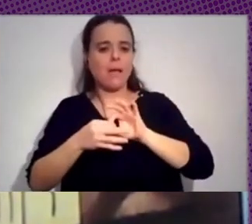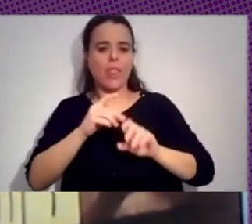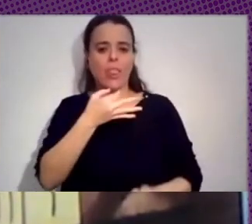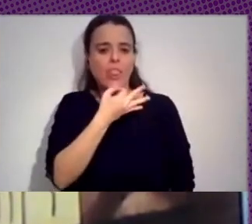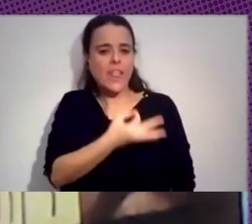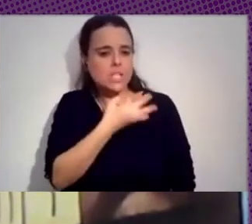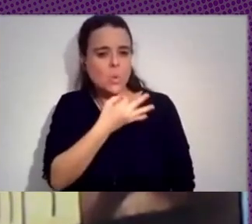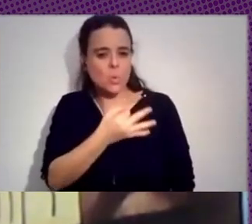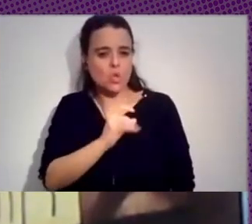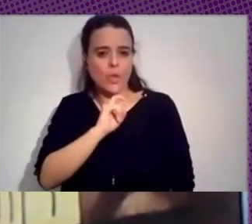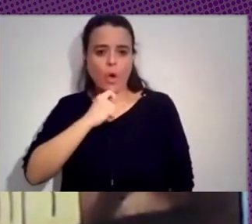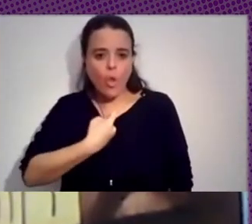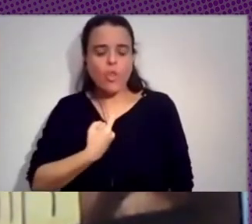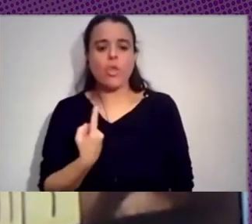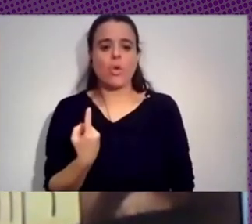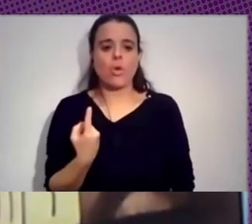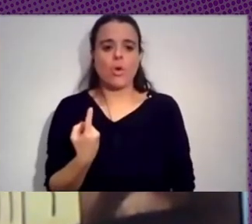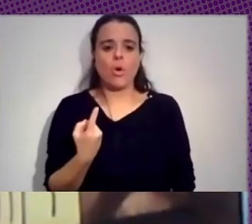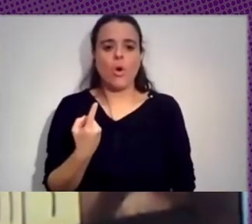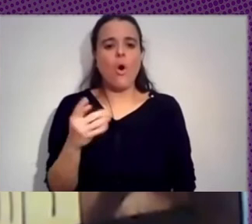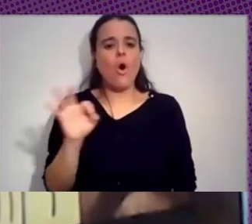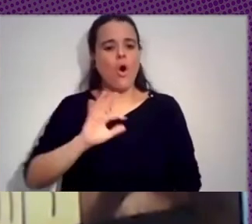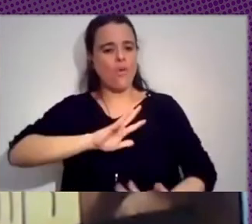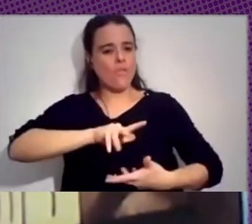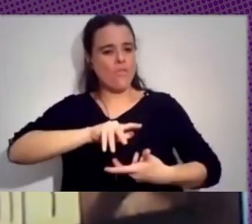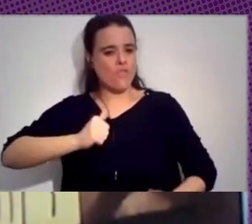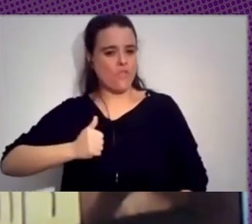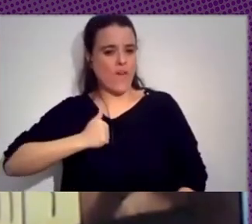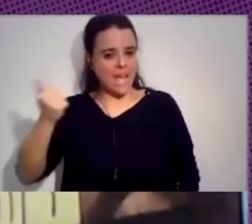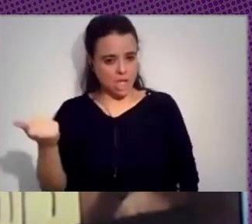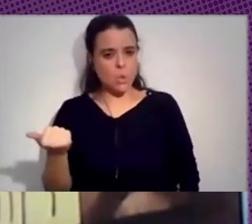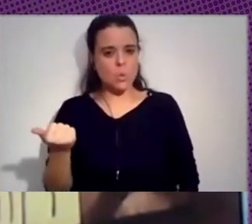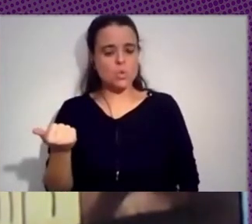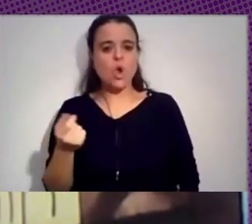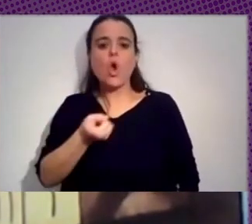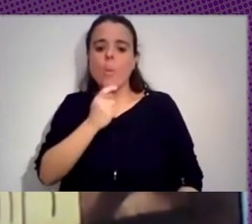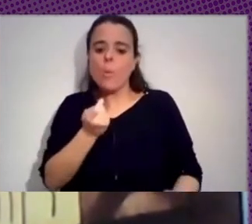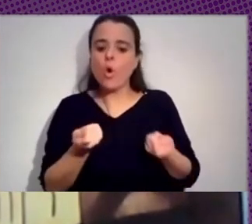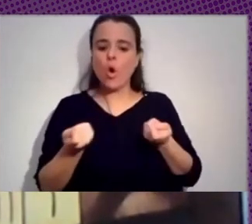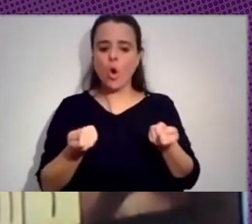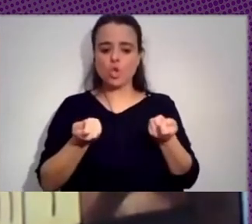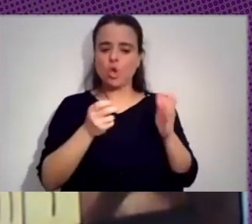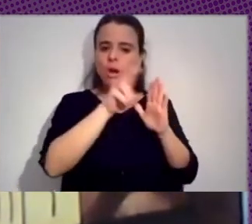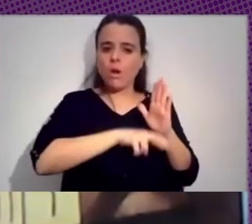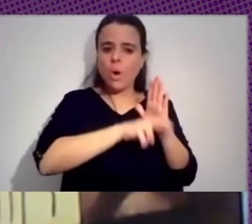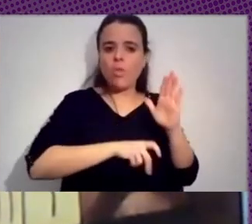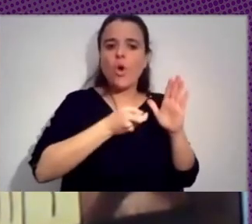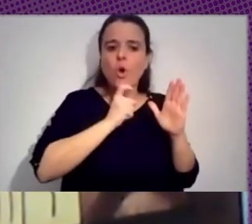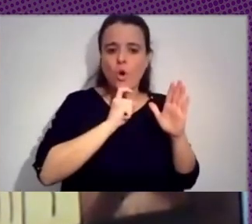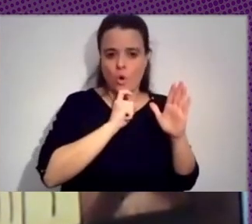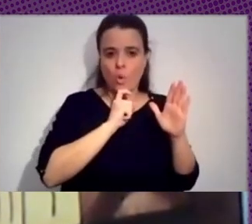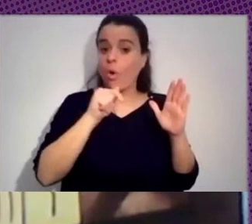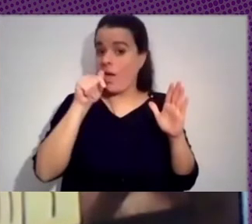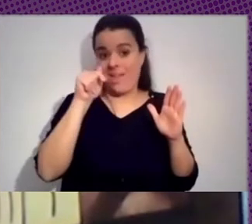con la diseminación de fake news, cuáles son las regulaciones apropiadas, cómo pensamos esas regulaciones. Este es el gran elefante